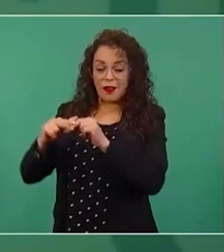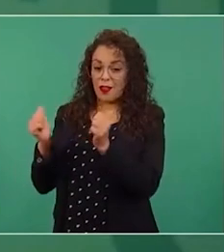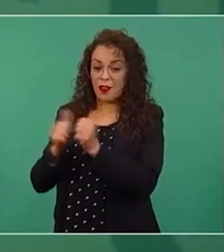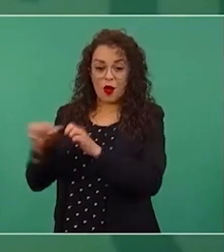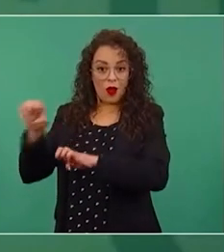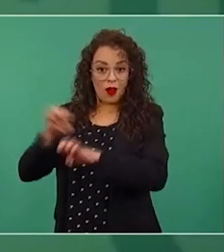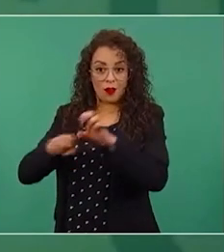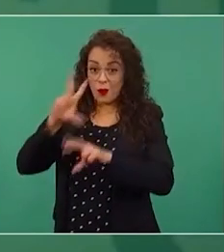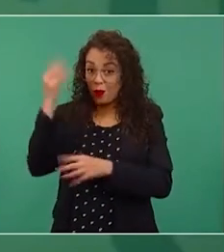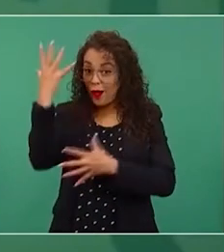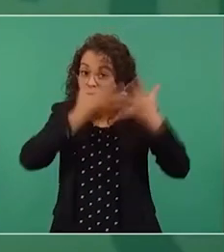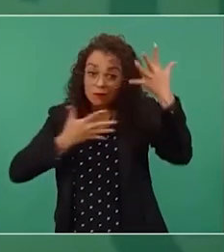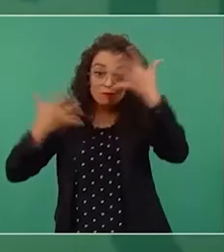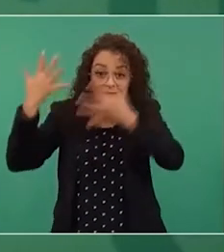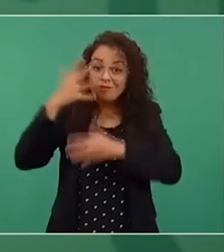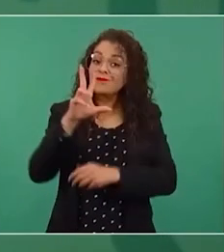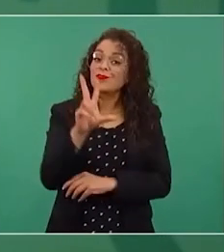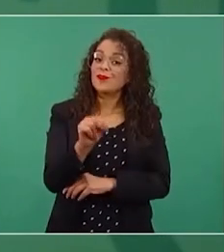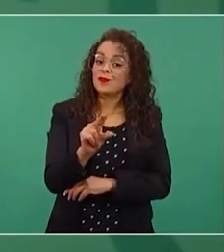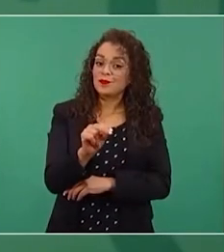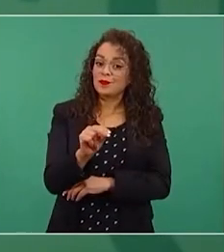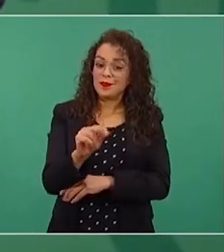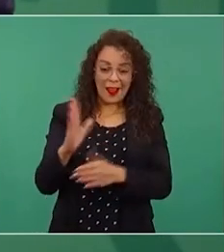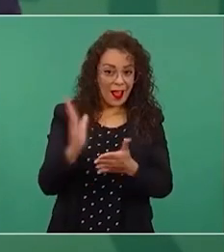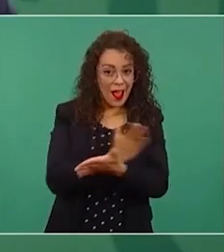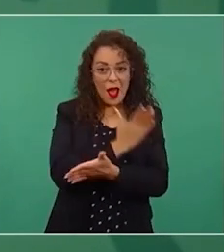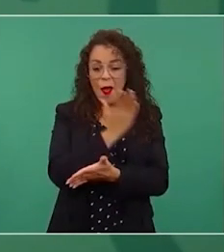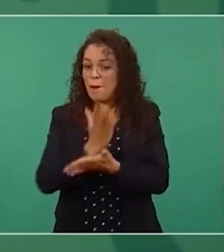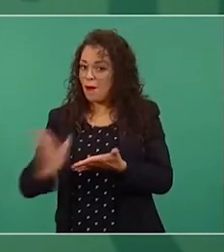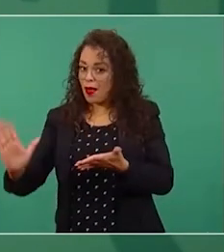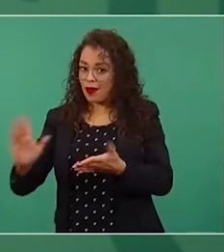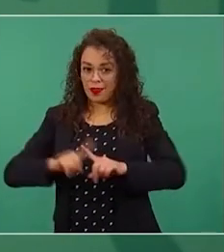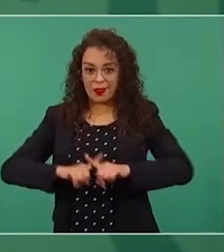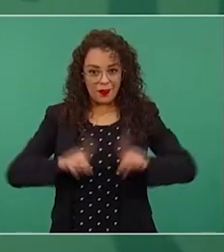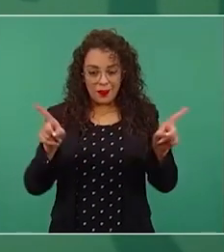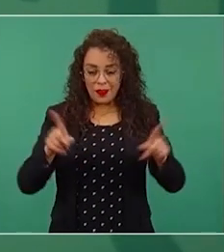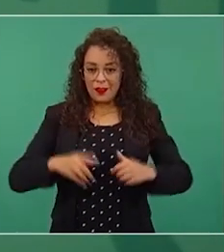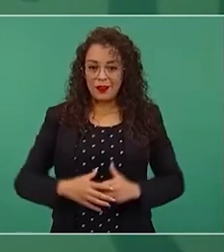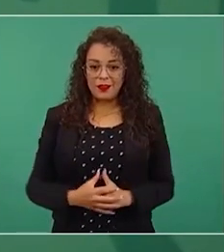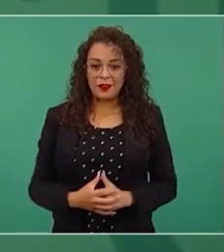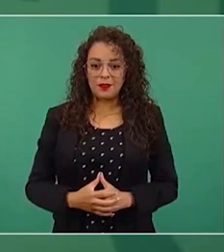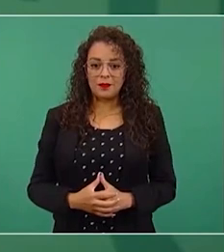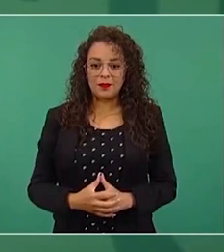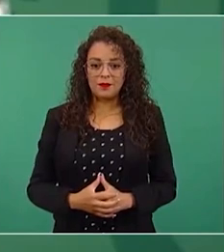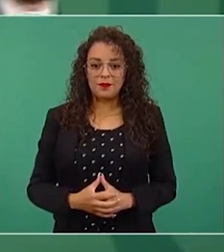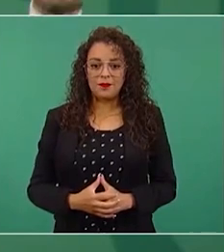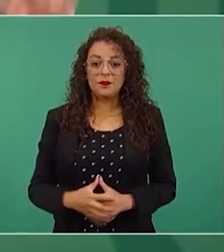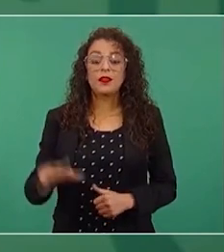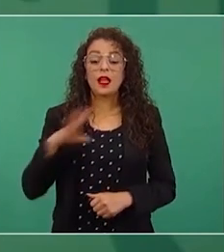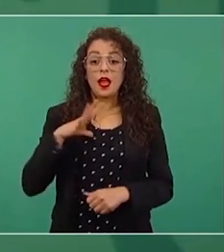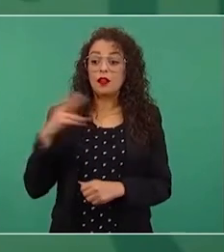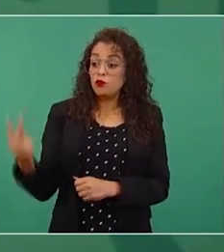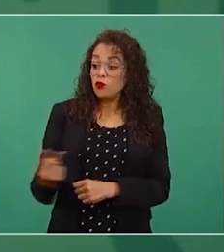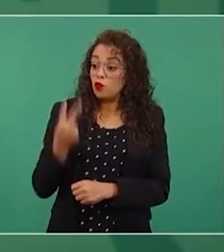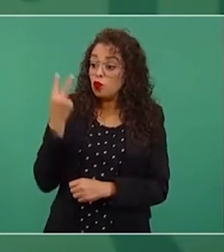no confundamos, esta es una cúpula. Bueno, están los dos.